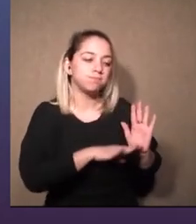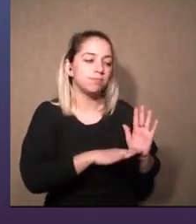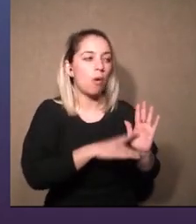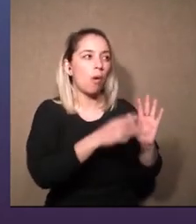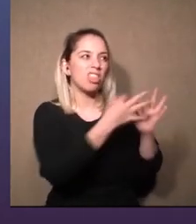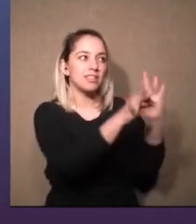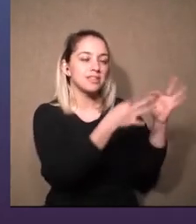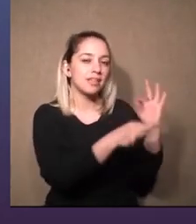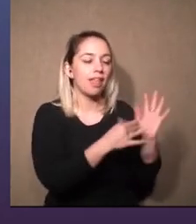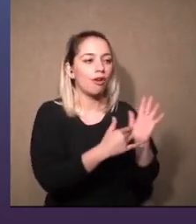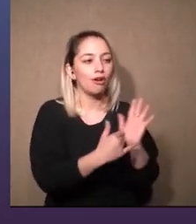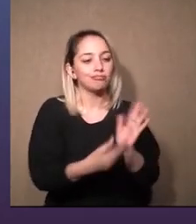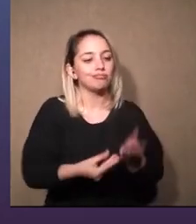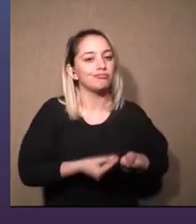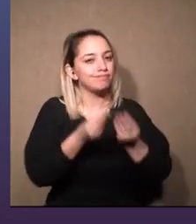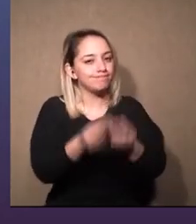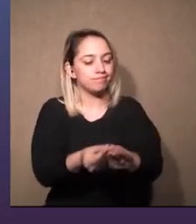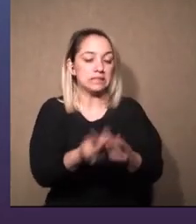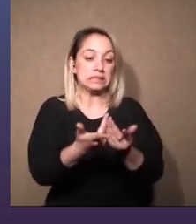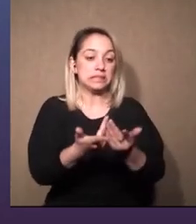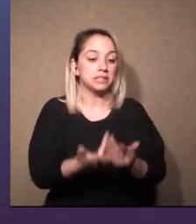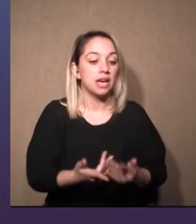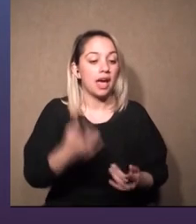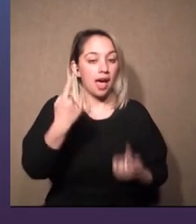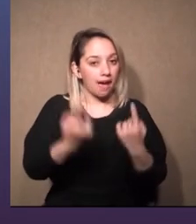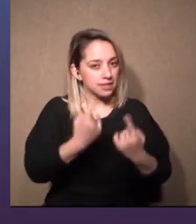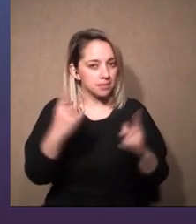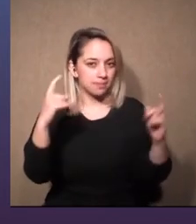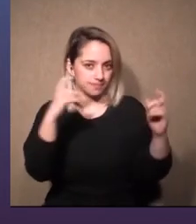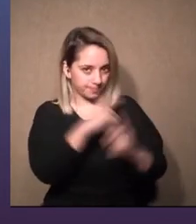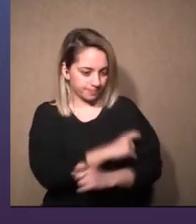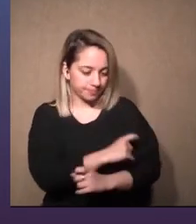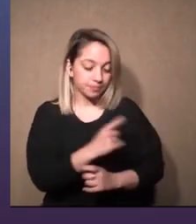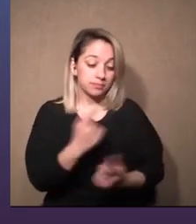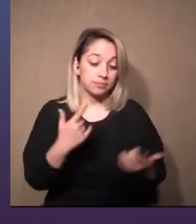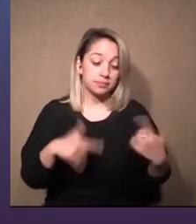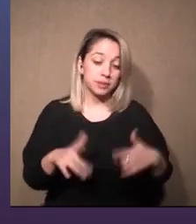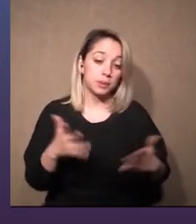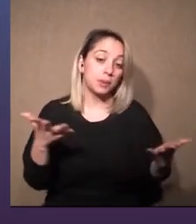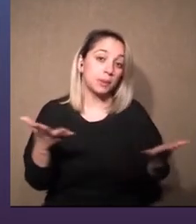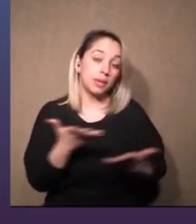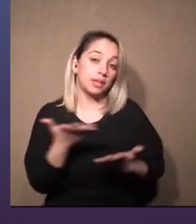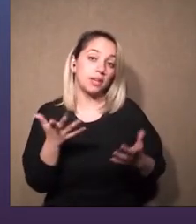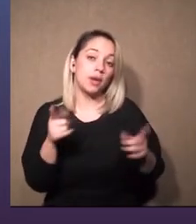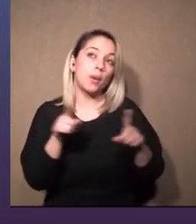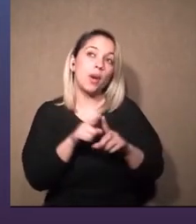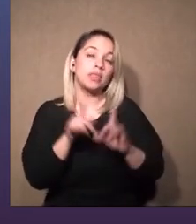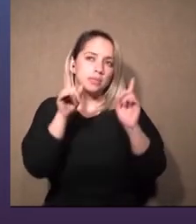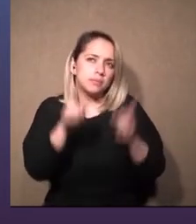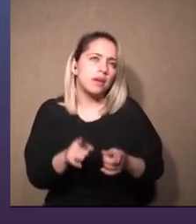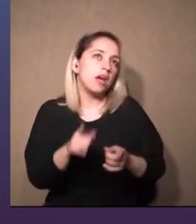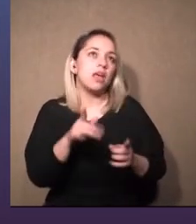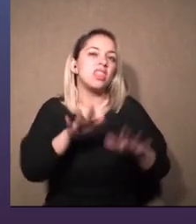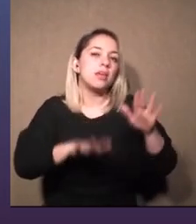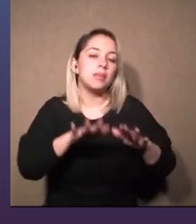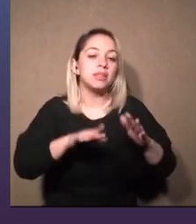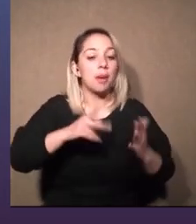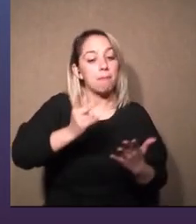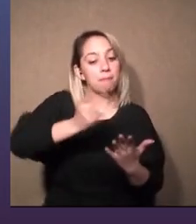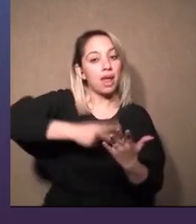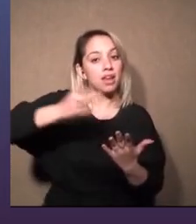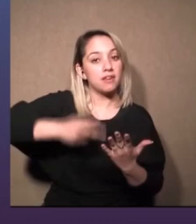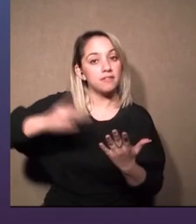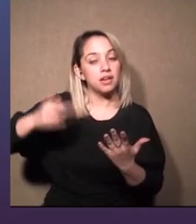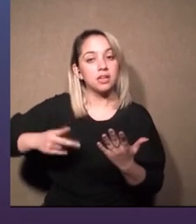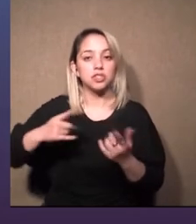diseñador por un montón de cosas y bueno y en gran medida depende de la planificación que se haga